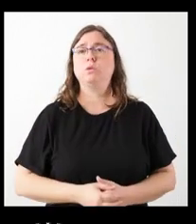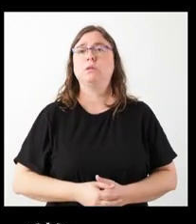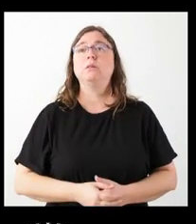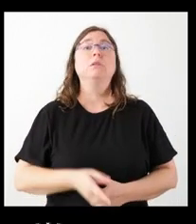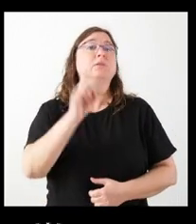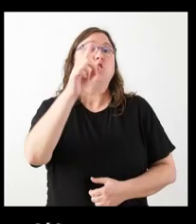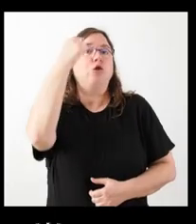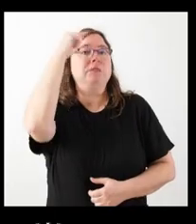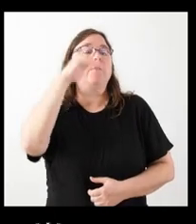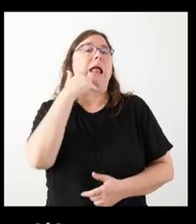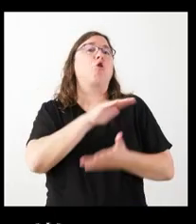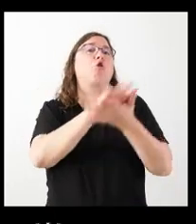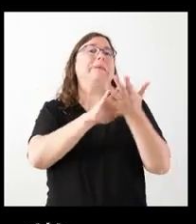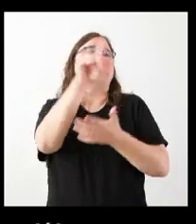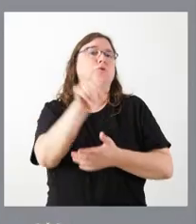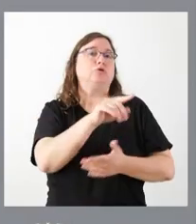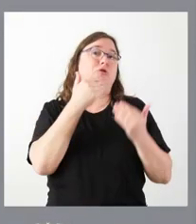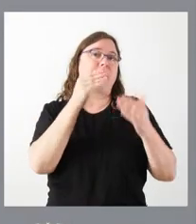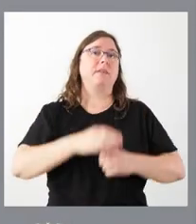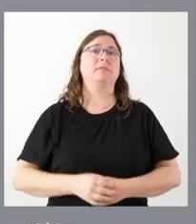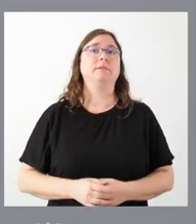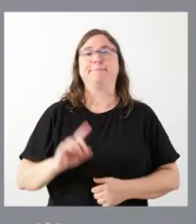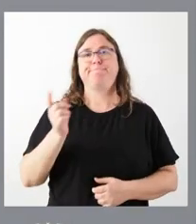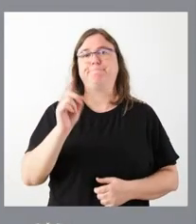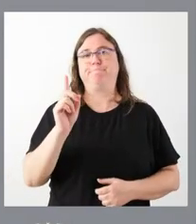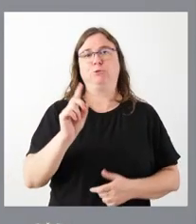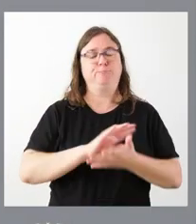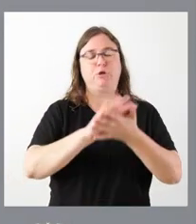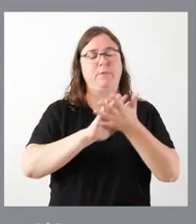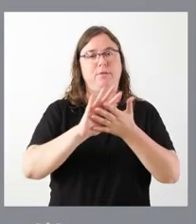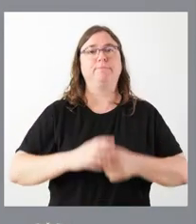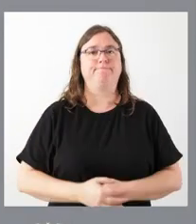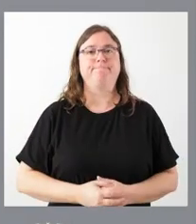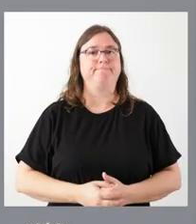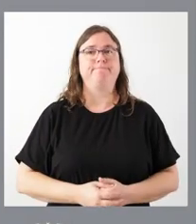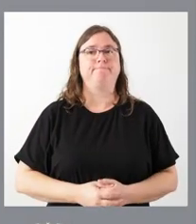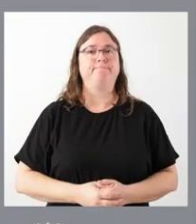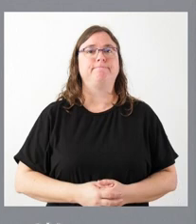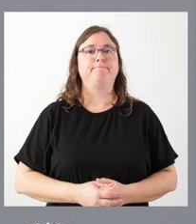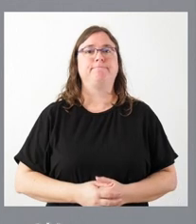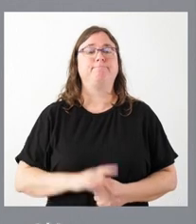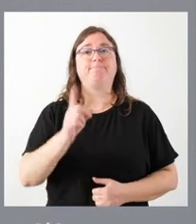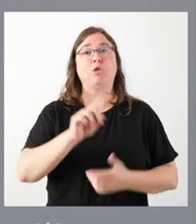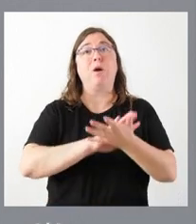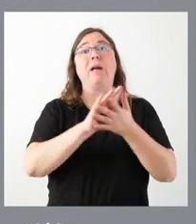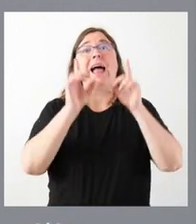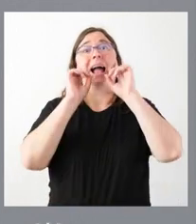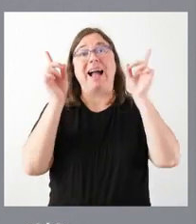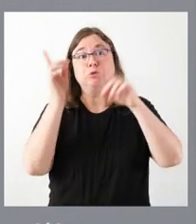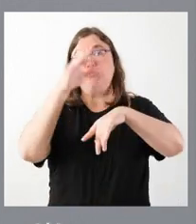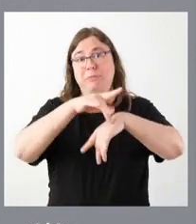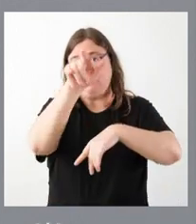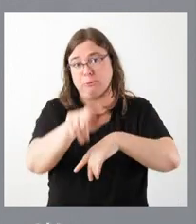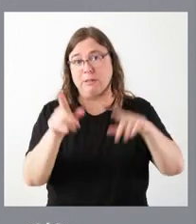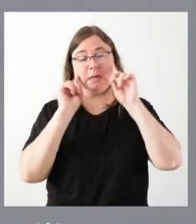Simplemente saber si lo han comentado. Gracias. SEÑOR No, no ha sido objeto de comentario. No hemos abordado ese caso clínico concreto.